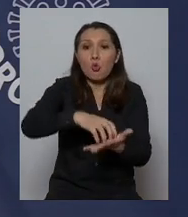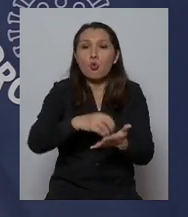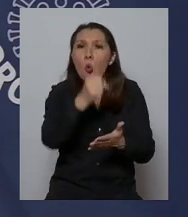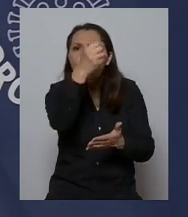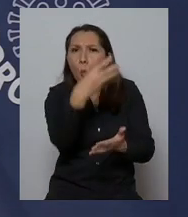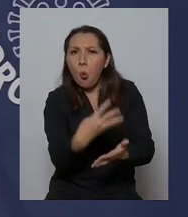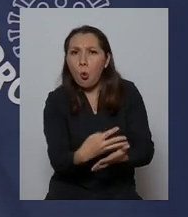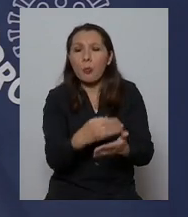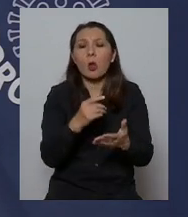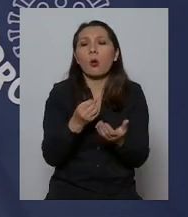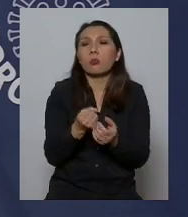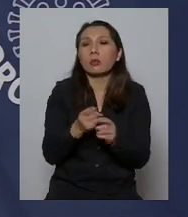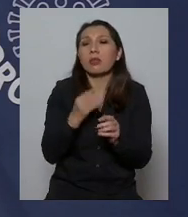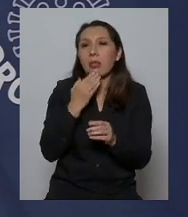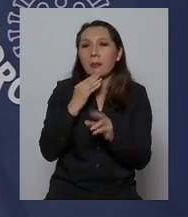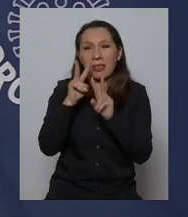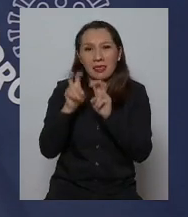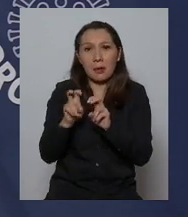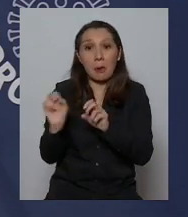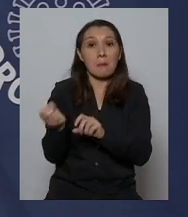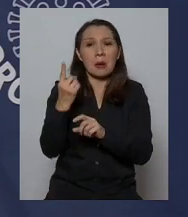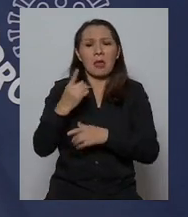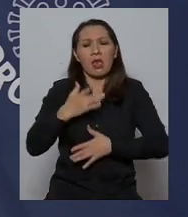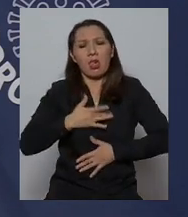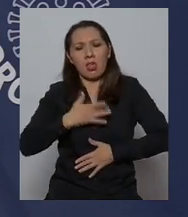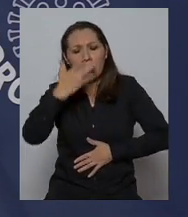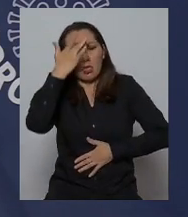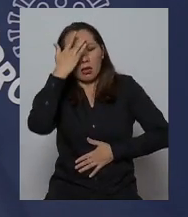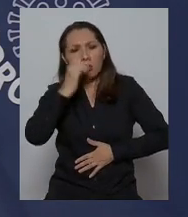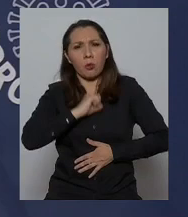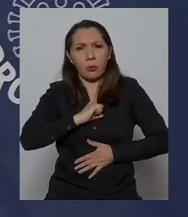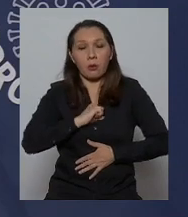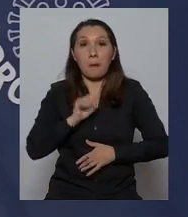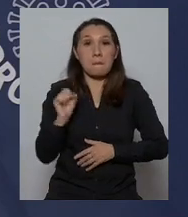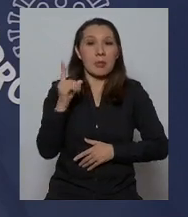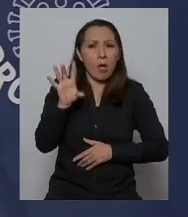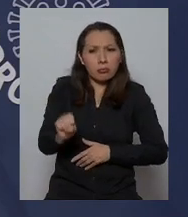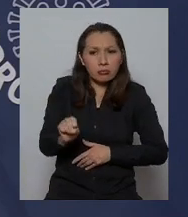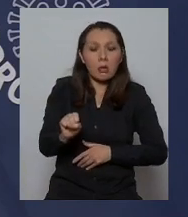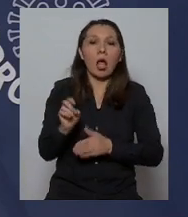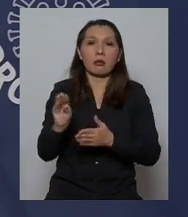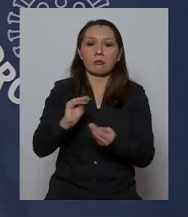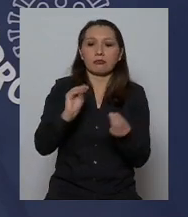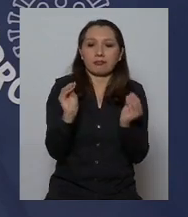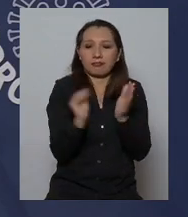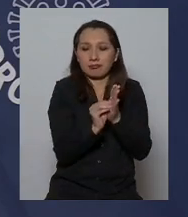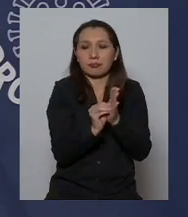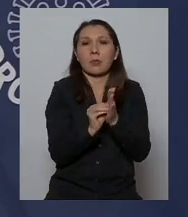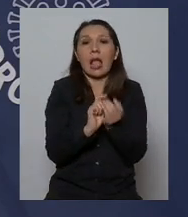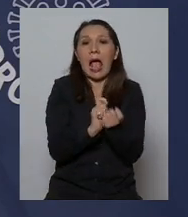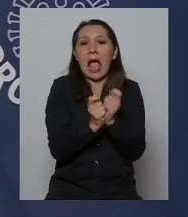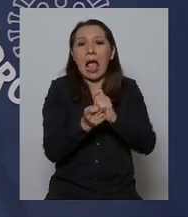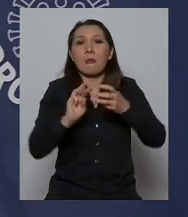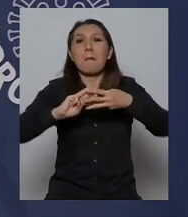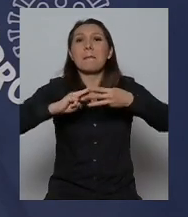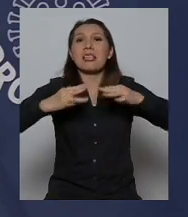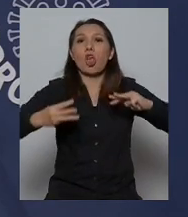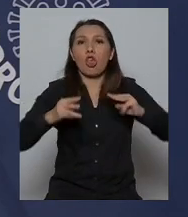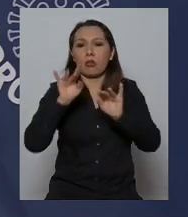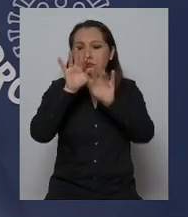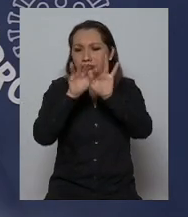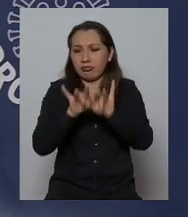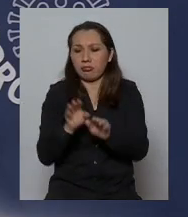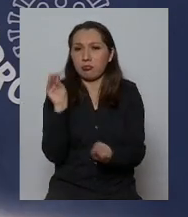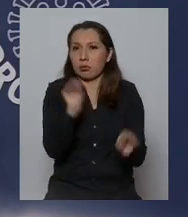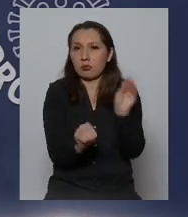de acuerdo a los primeros síntomas y eso es muy importante se ha hecho un cambio metodológico con